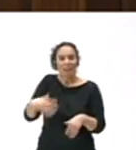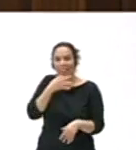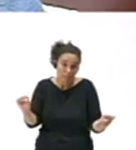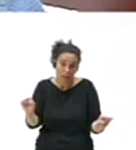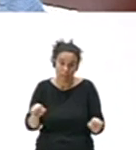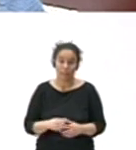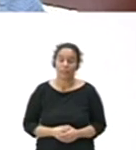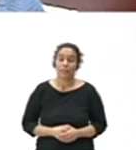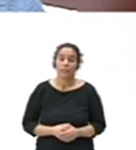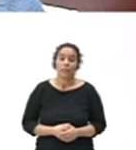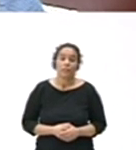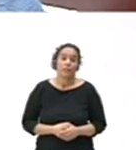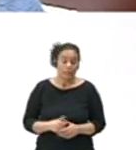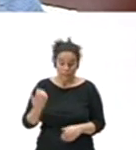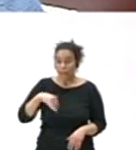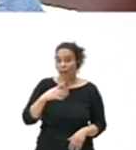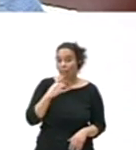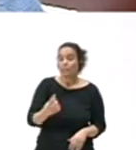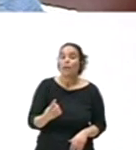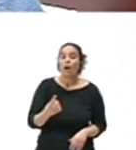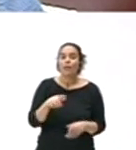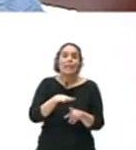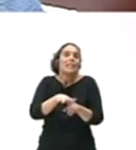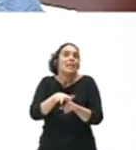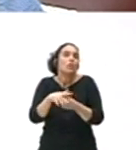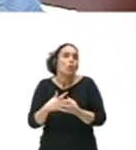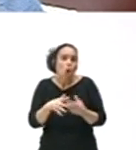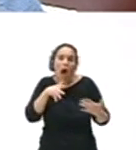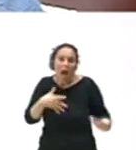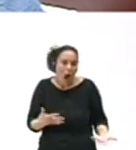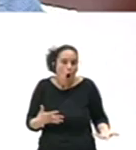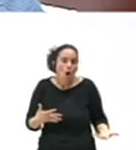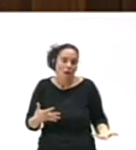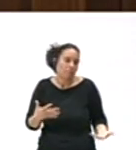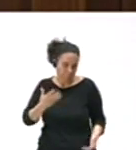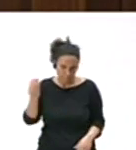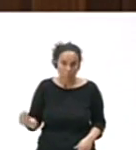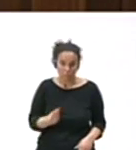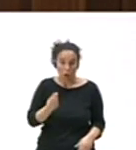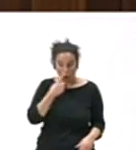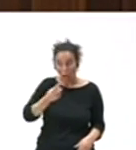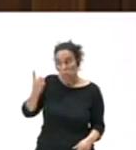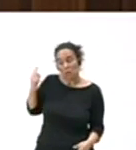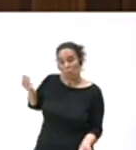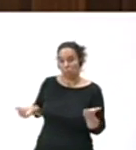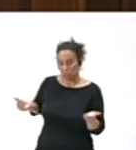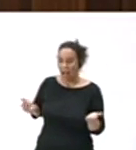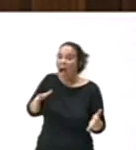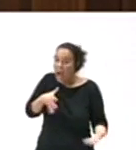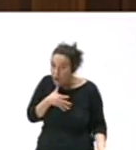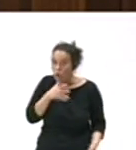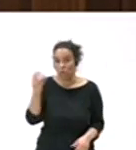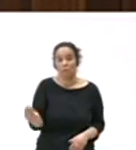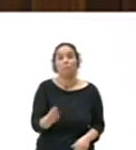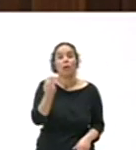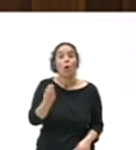carreteras, el blindaje del REF y establecer baremos de criterios sociales en las contrataciones públicas son otras sugerencias del